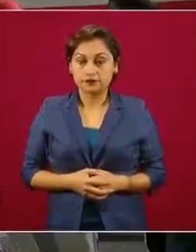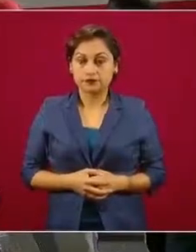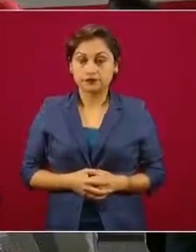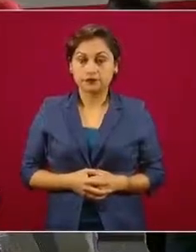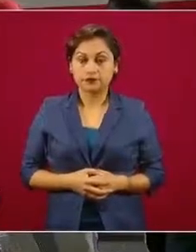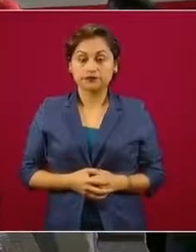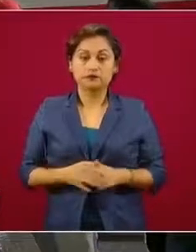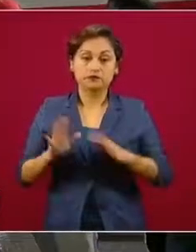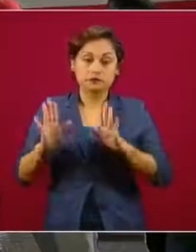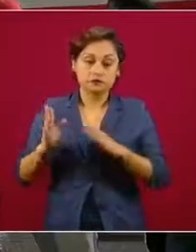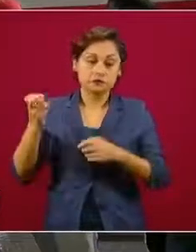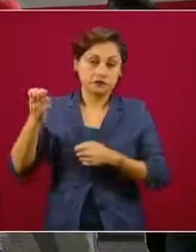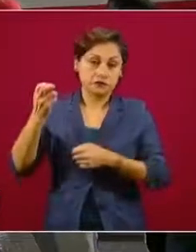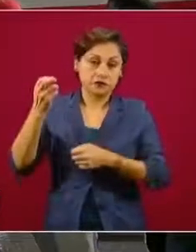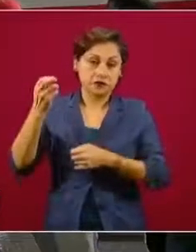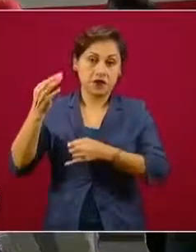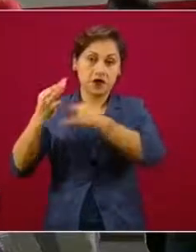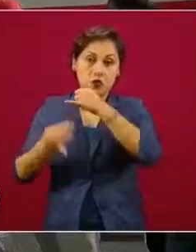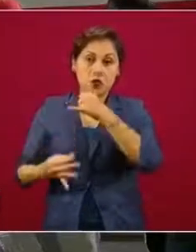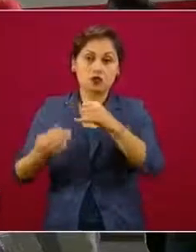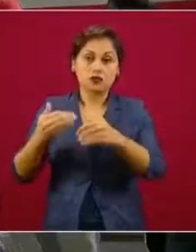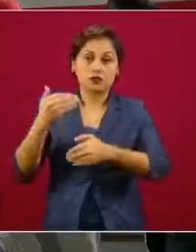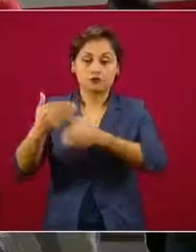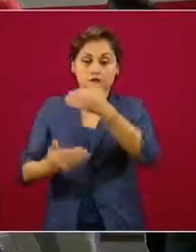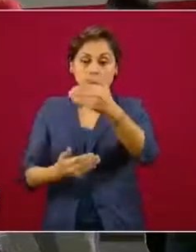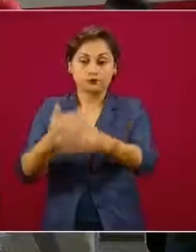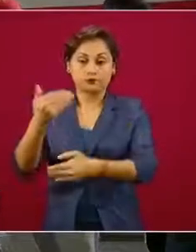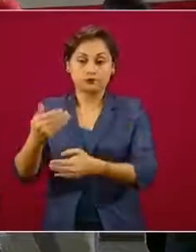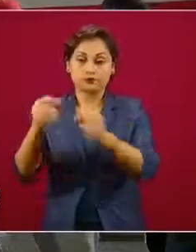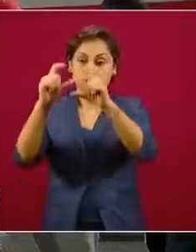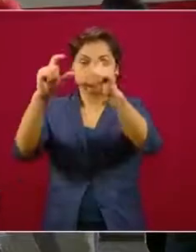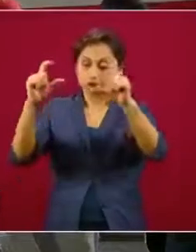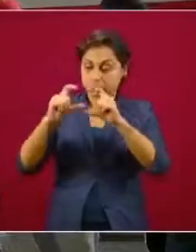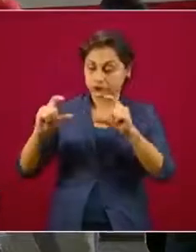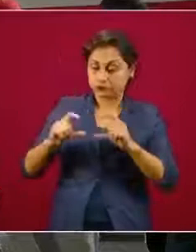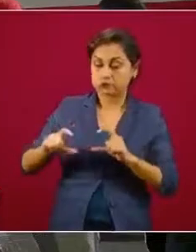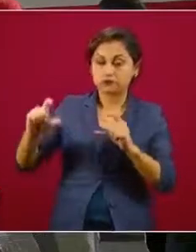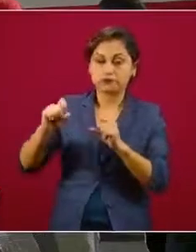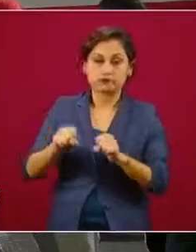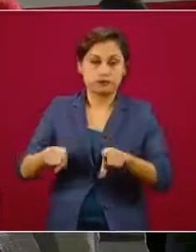proceso, digamos, en la forma de un flujo. Y la última,